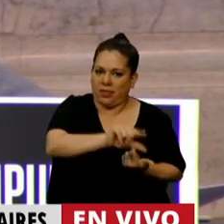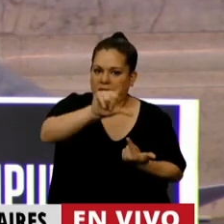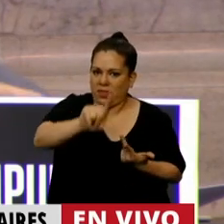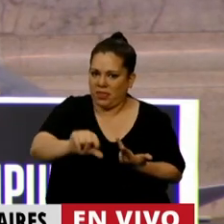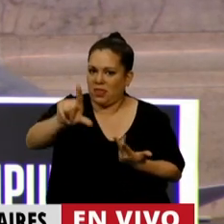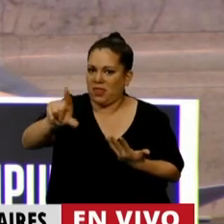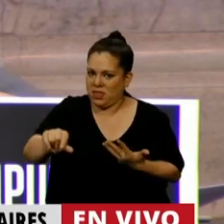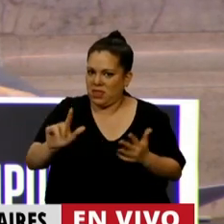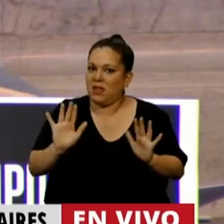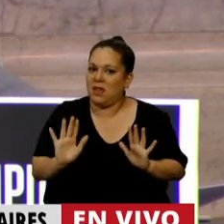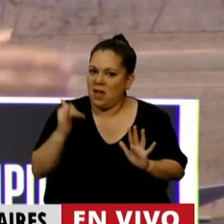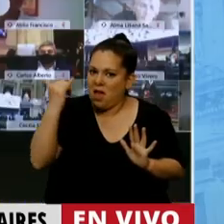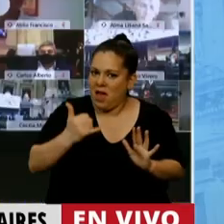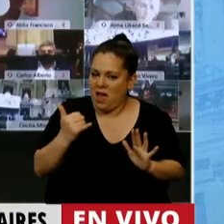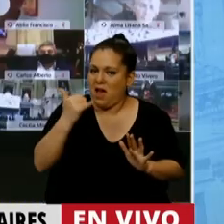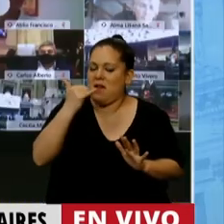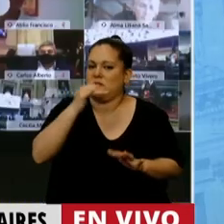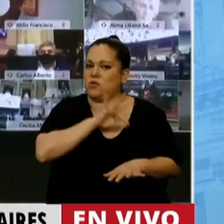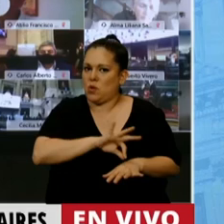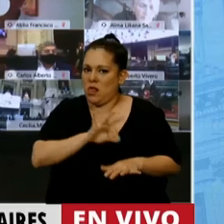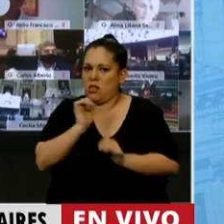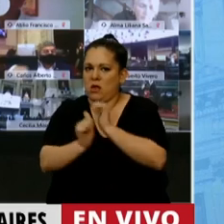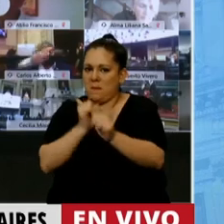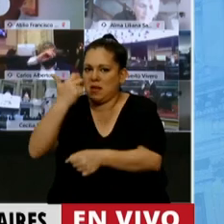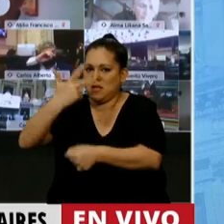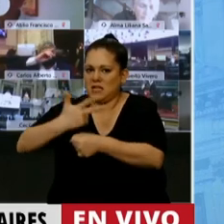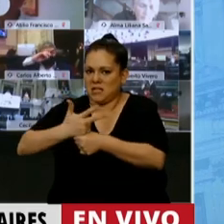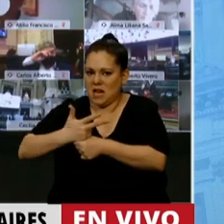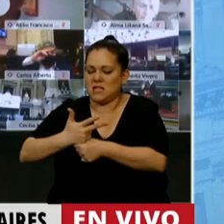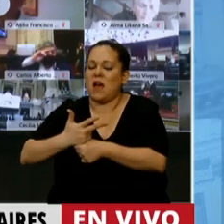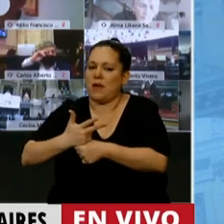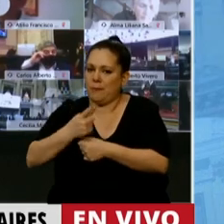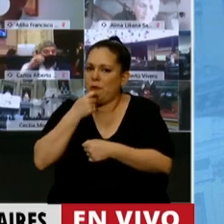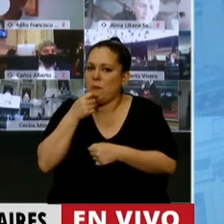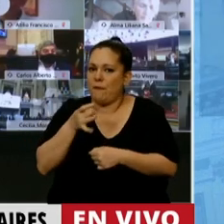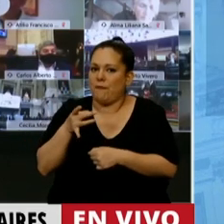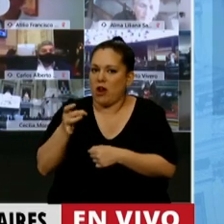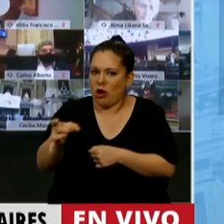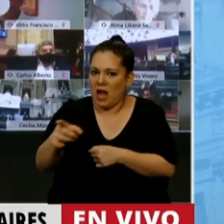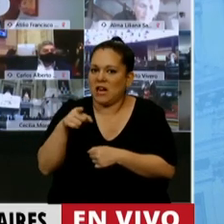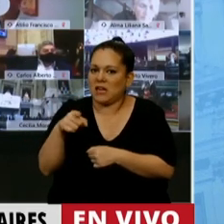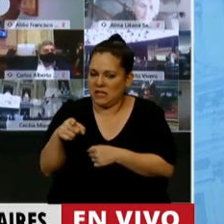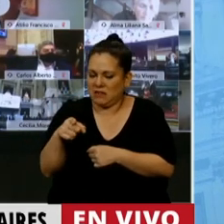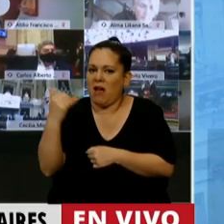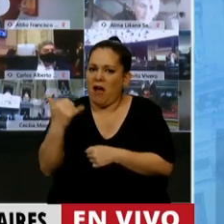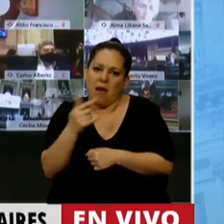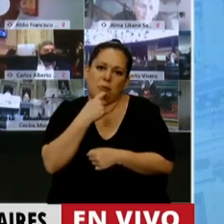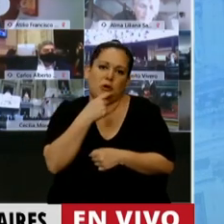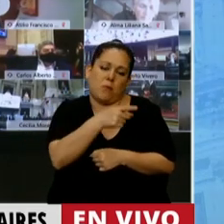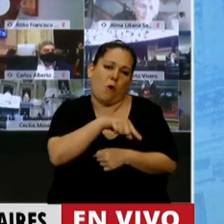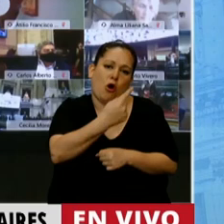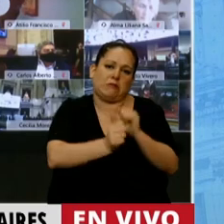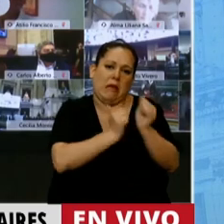tercerizadas, que ya mencionamos, luchando por su pase a planta en el ferrocarril, sino tenemos trabajadores como los de Gris